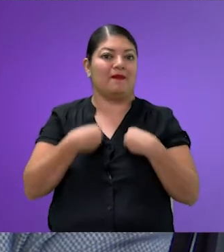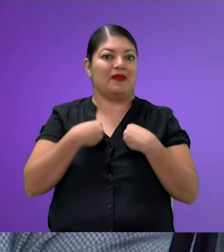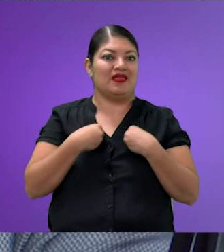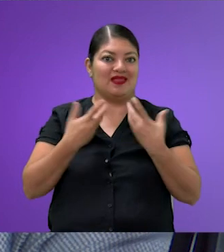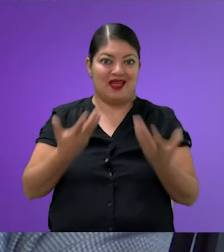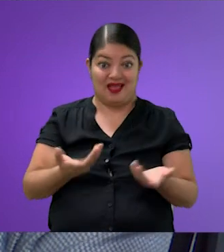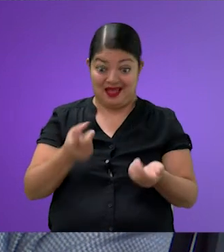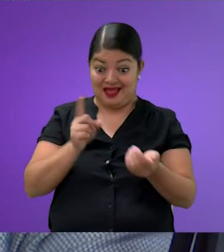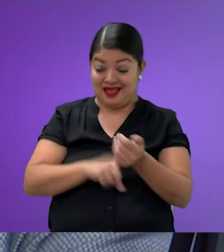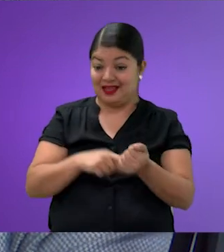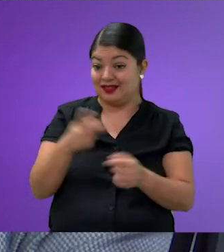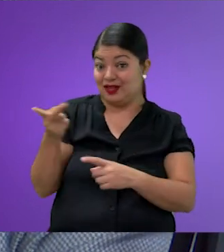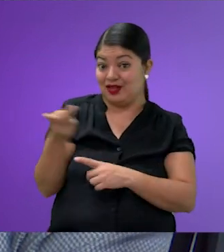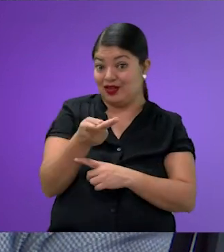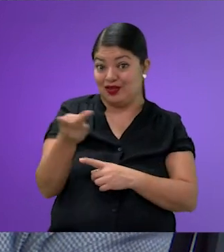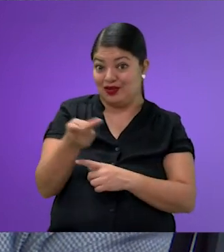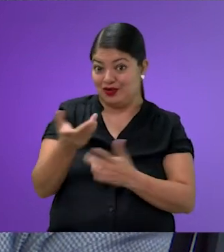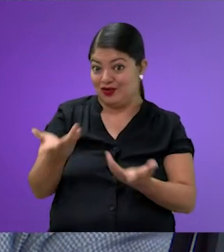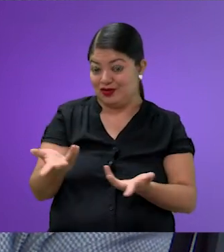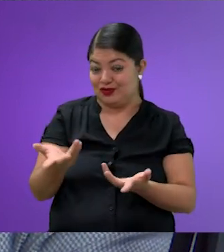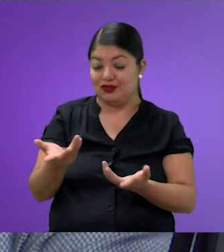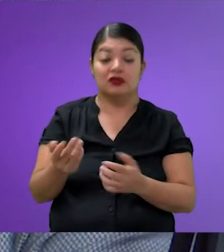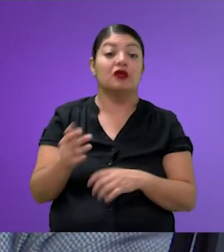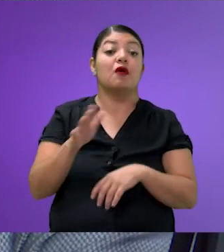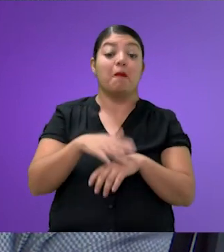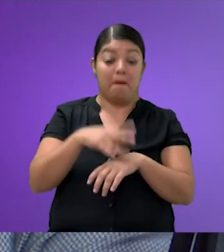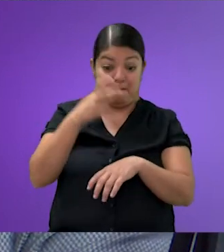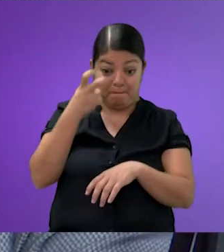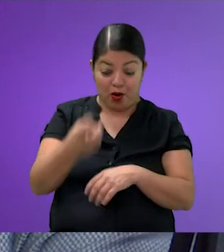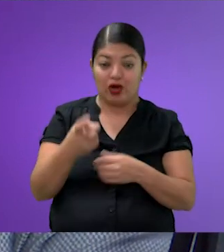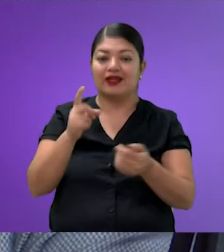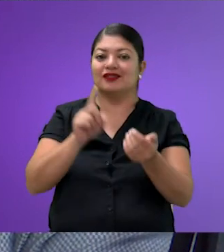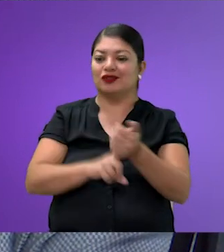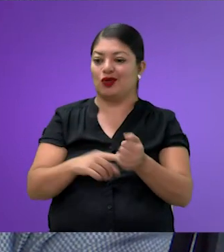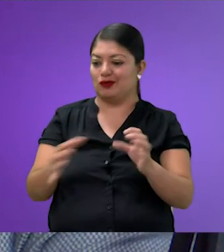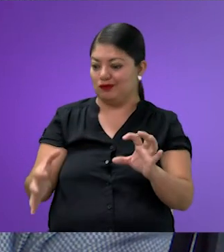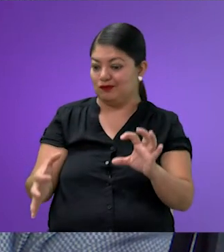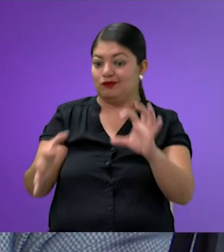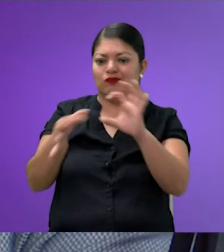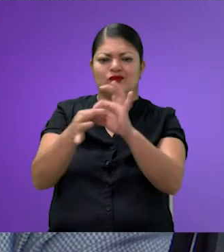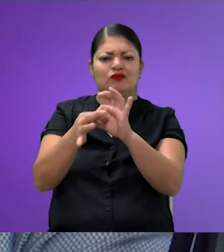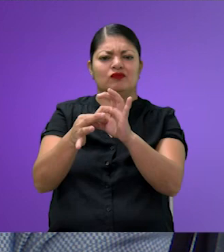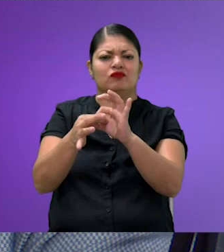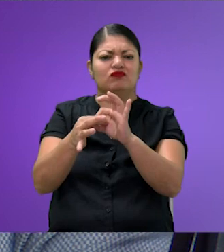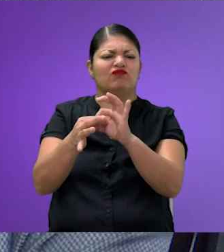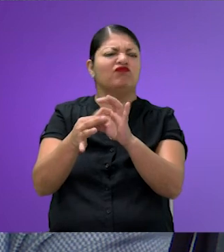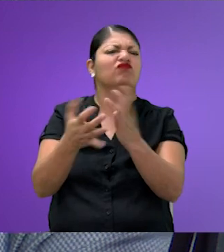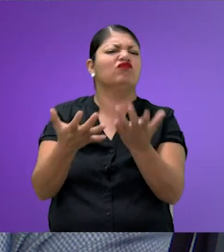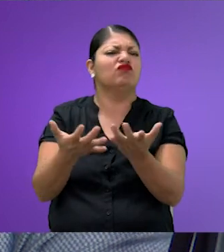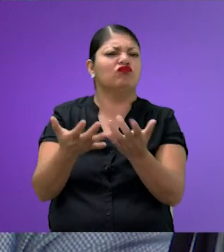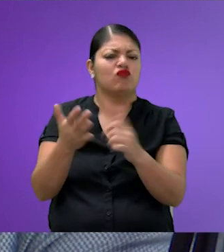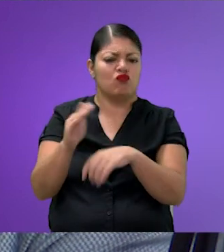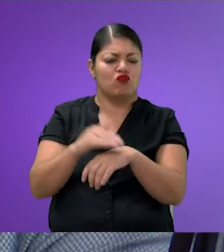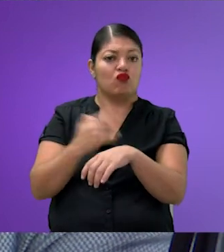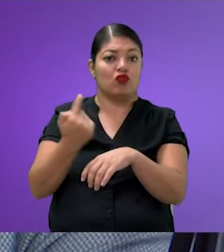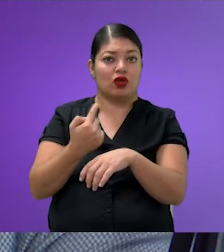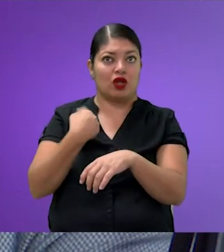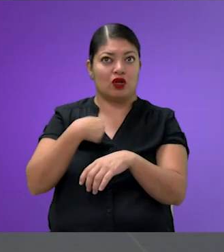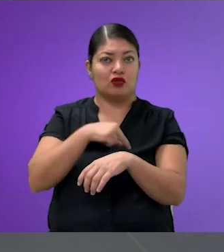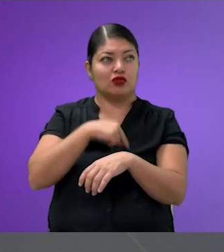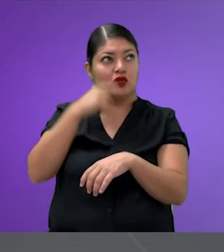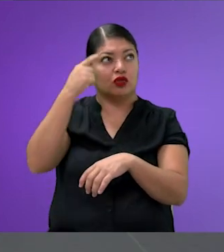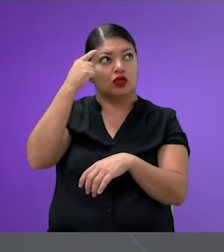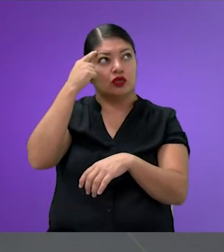las dos partes, ¿no? Y esto de la articulación, Andrea, va precisamente hasta donde nos podamos imaginar.